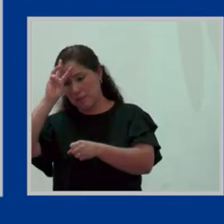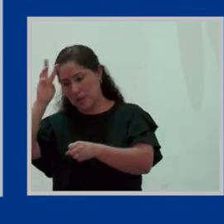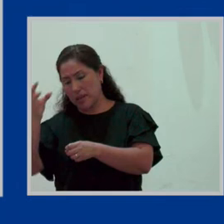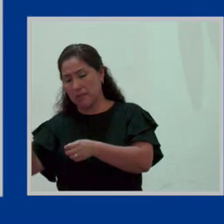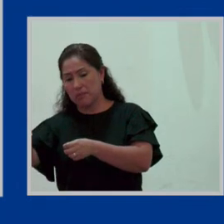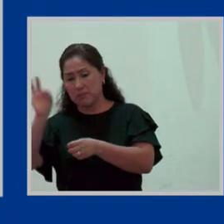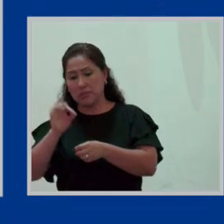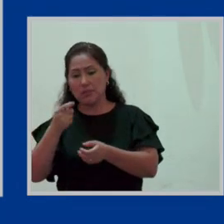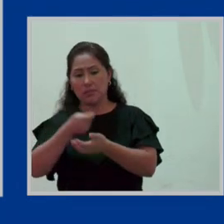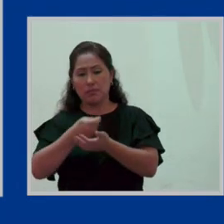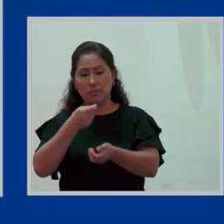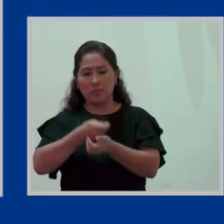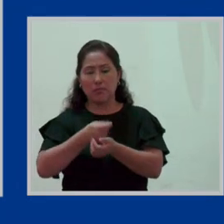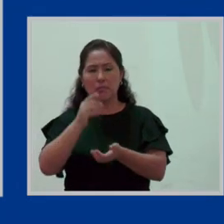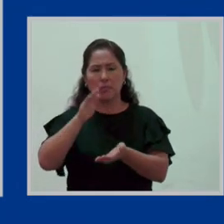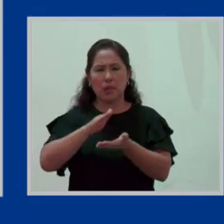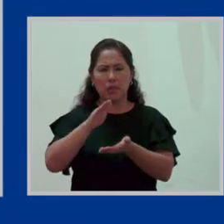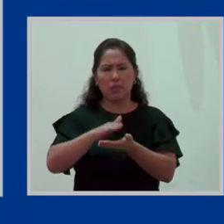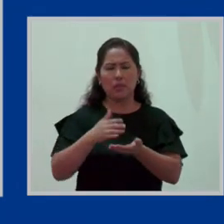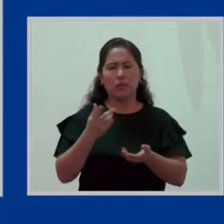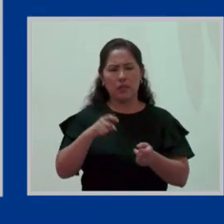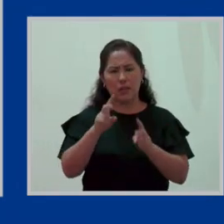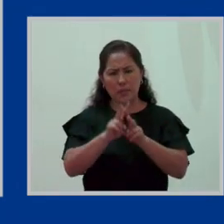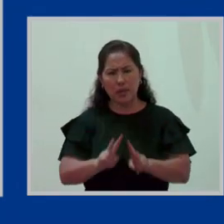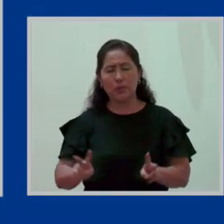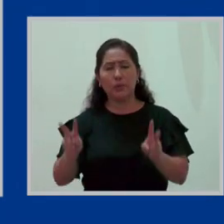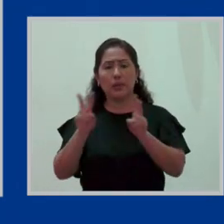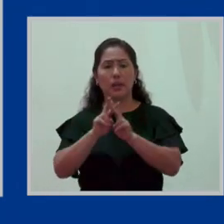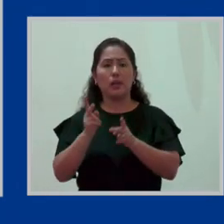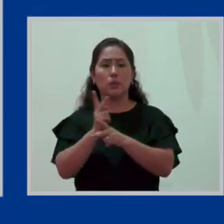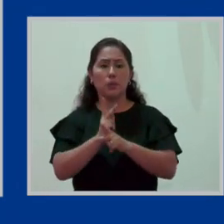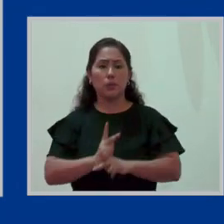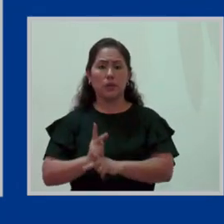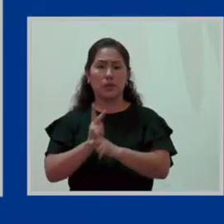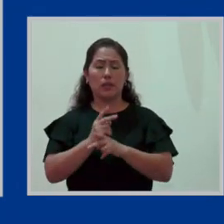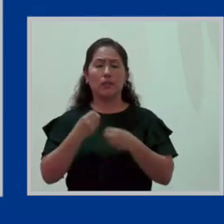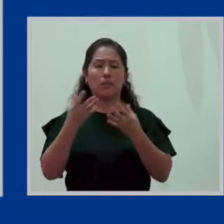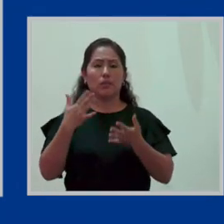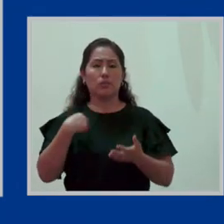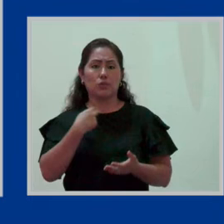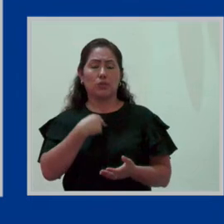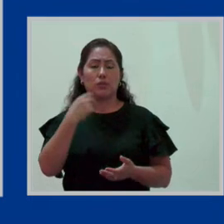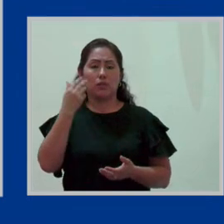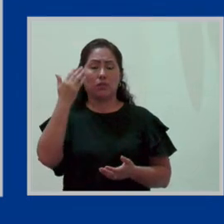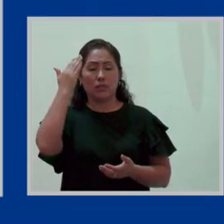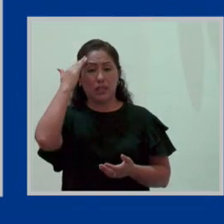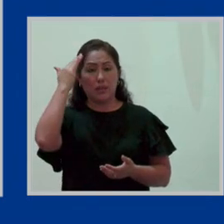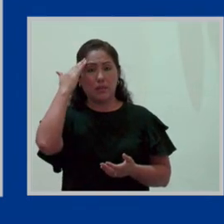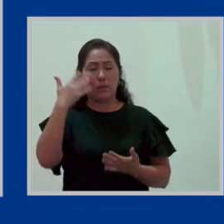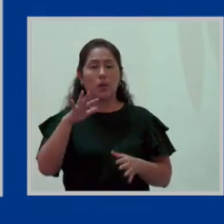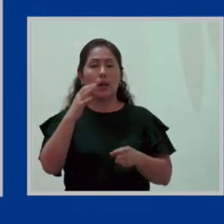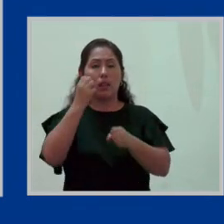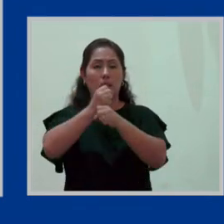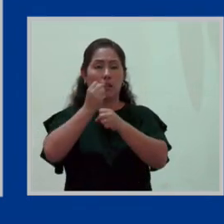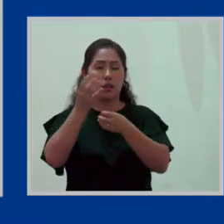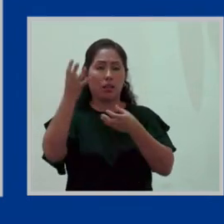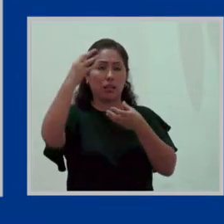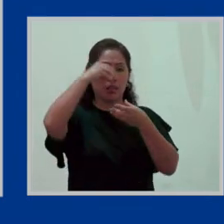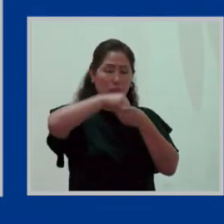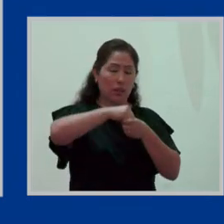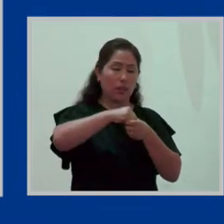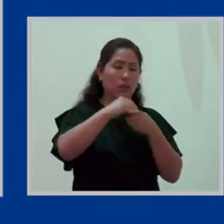Justamente, el valorar los cuidados hace que podamos darnos cuenta también que el trabajo del hogar, ese que es